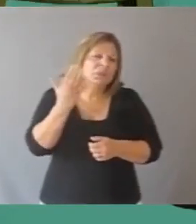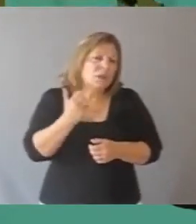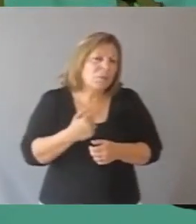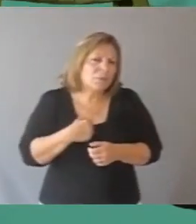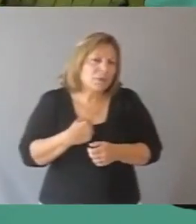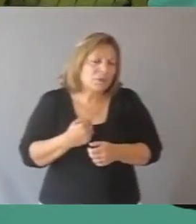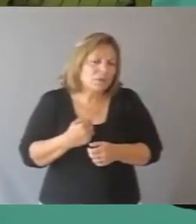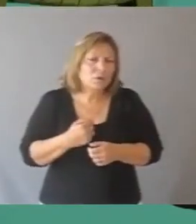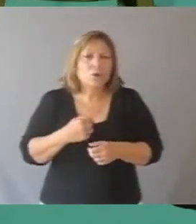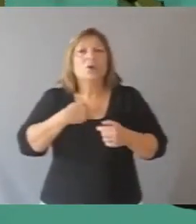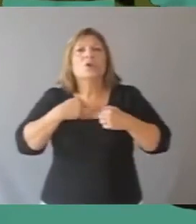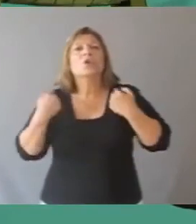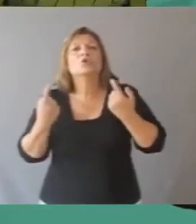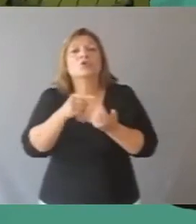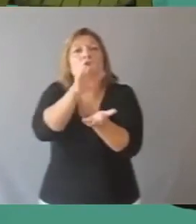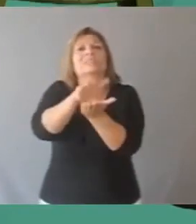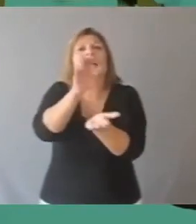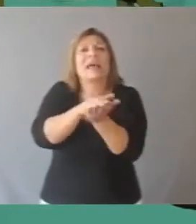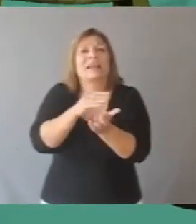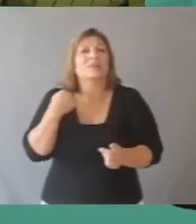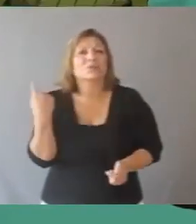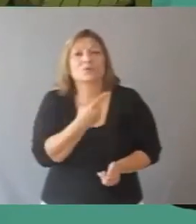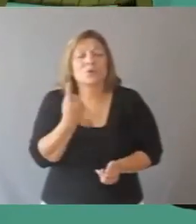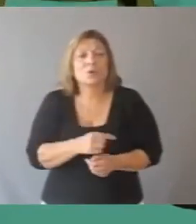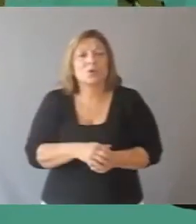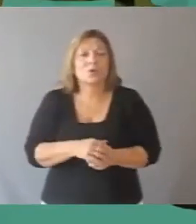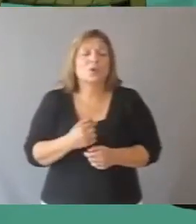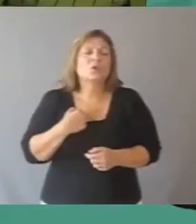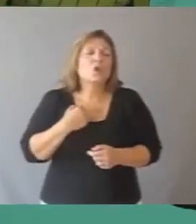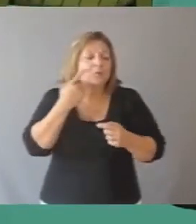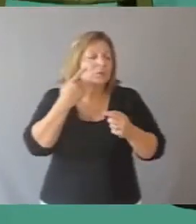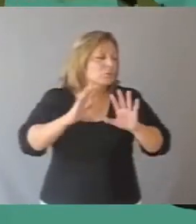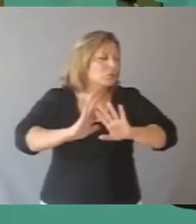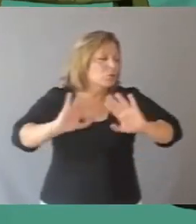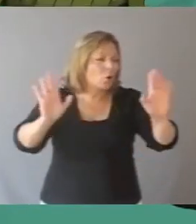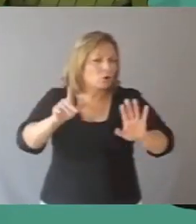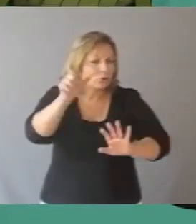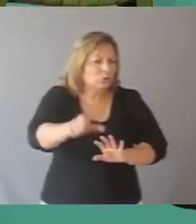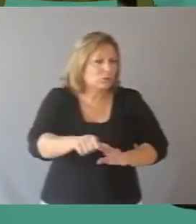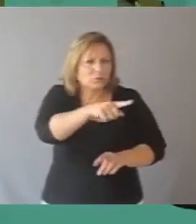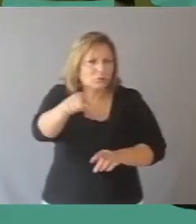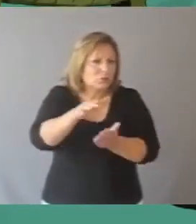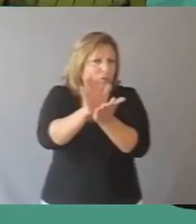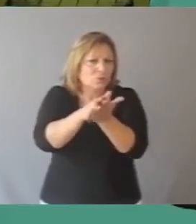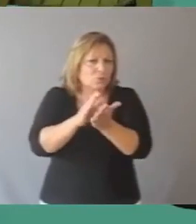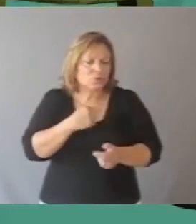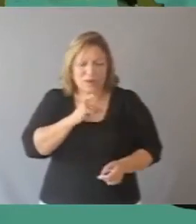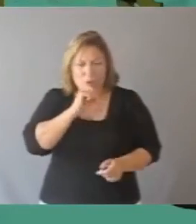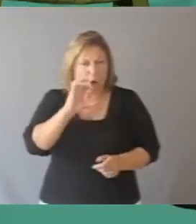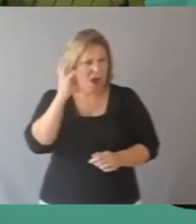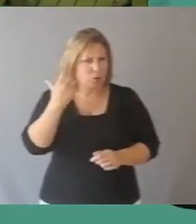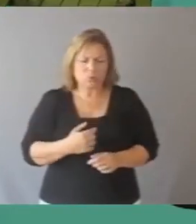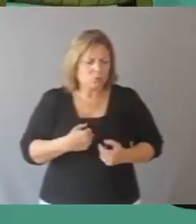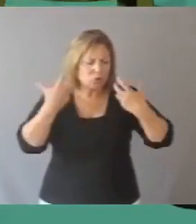llama? Contestó el surubí. ¡Somos nosotros, los yacarés! No tengo ni quiero tener relación con ustedes, respondió el surubí